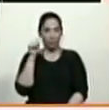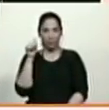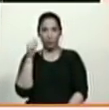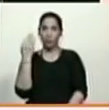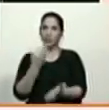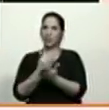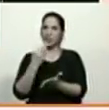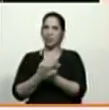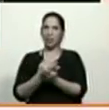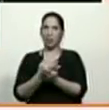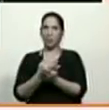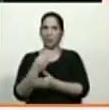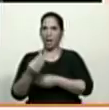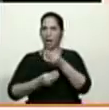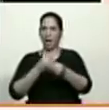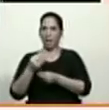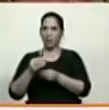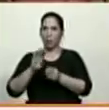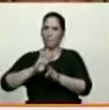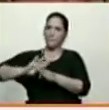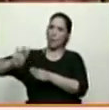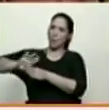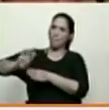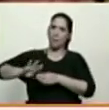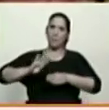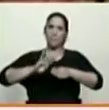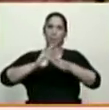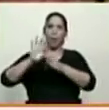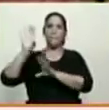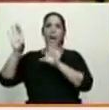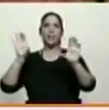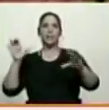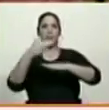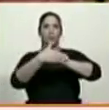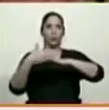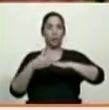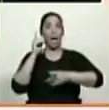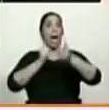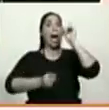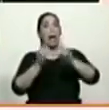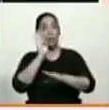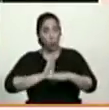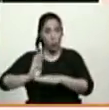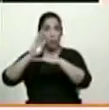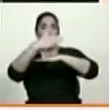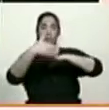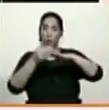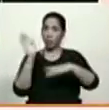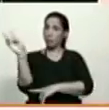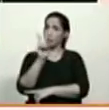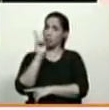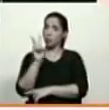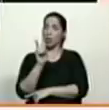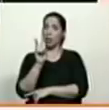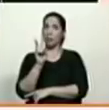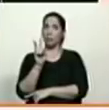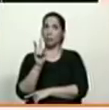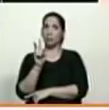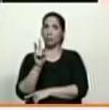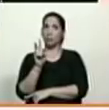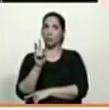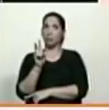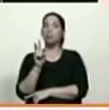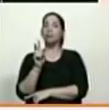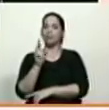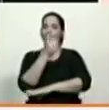siempre ha querido deslizarlo hacia los países fronterizos. Y si alguien cuida la frontera, y las fronteras venezolanas están resguardadas, han sido